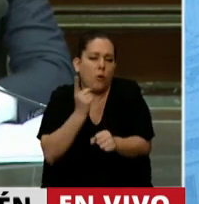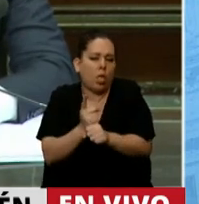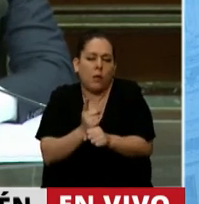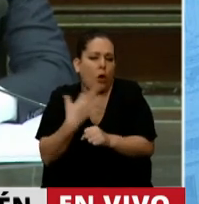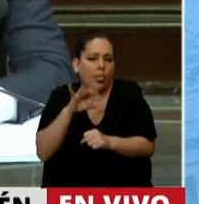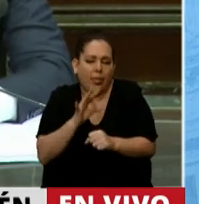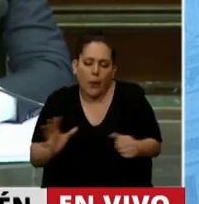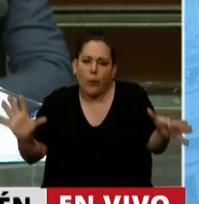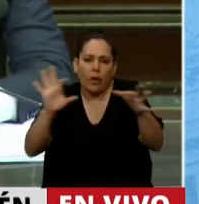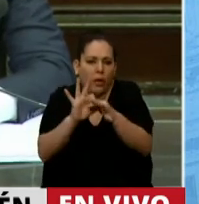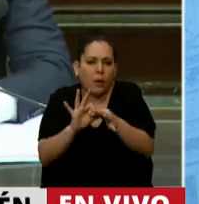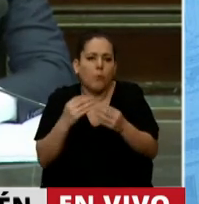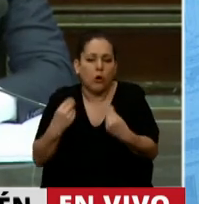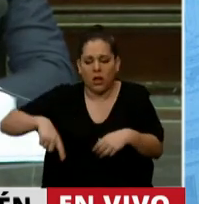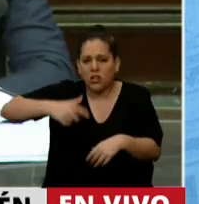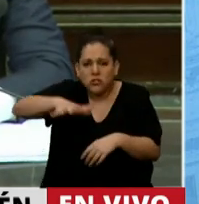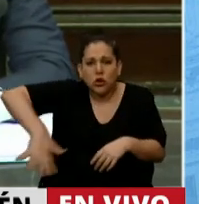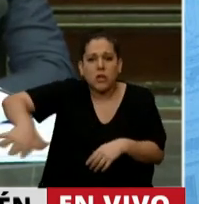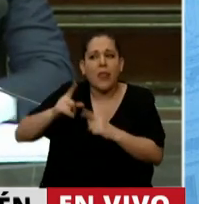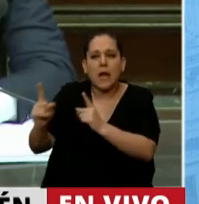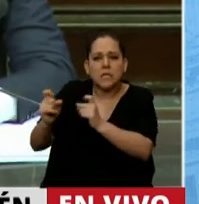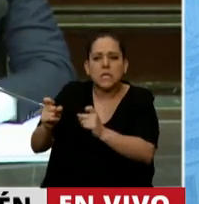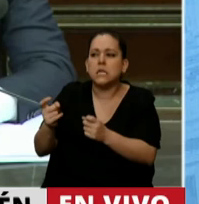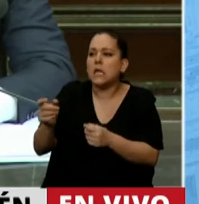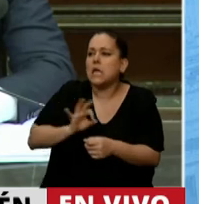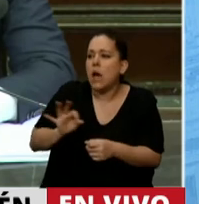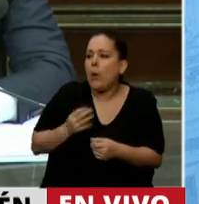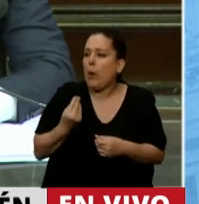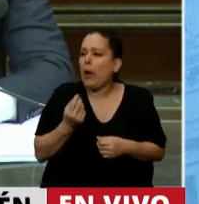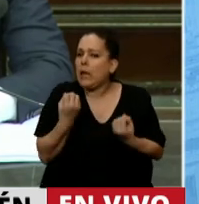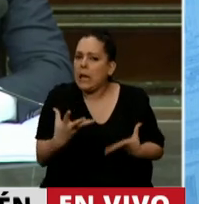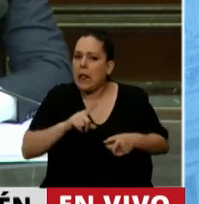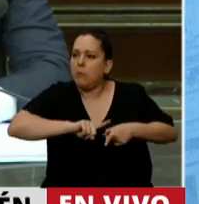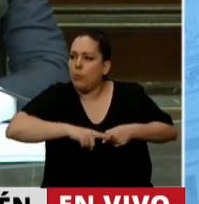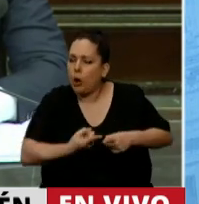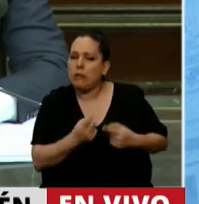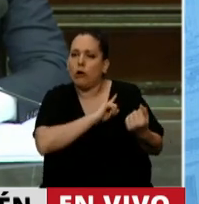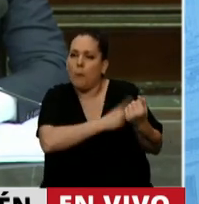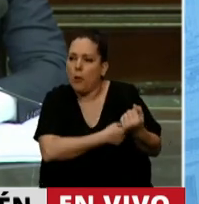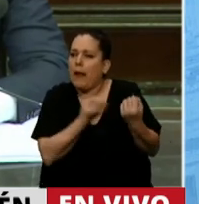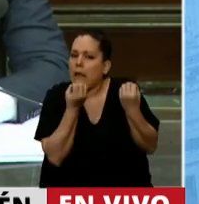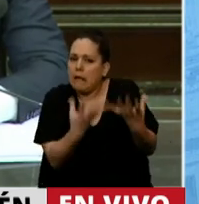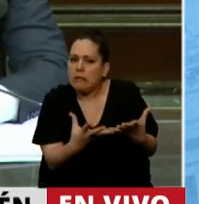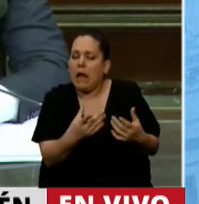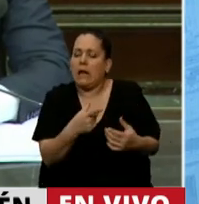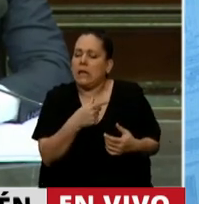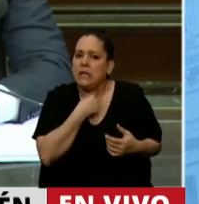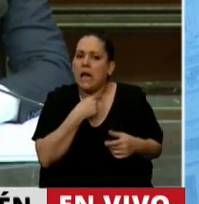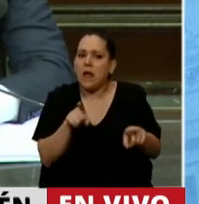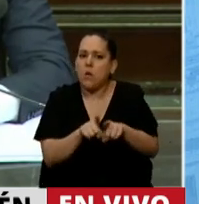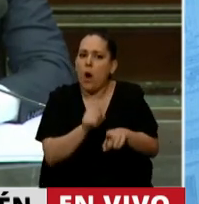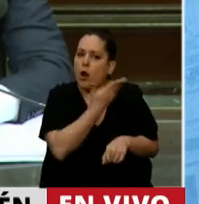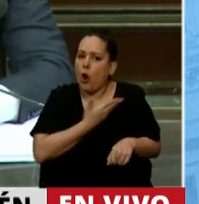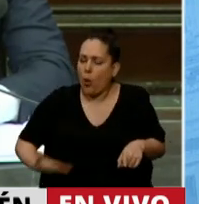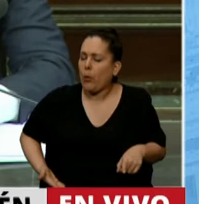la sociedad reclama respuesta, quiere certidumbre sobre el futuro, quiere que el poder y sus gobernantes tengan los pies en la tierra